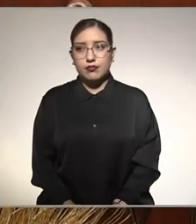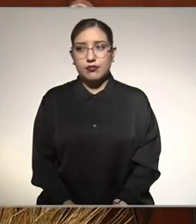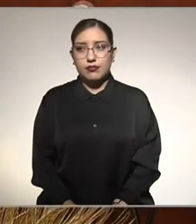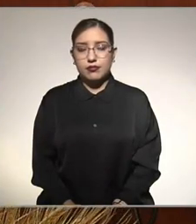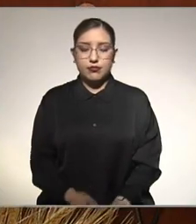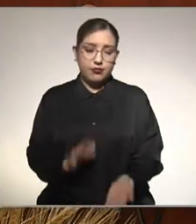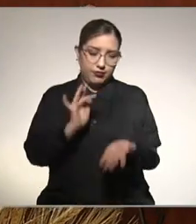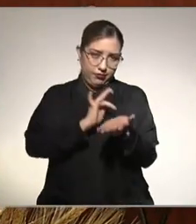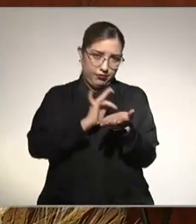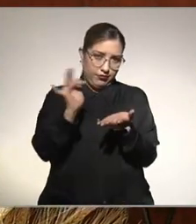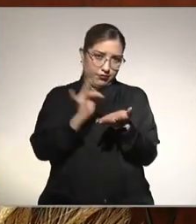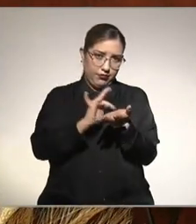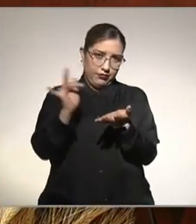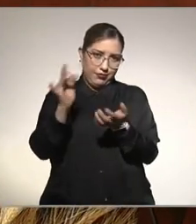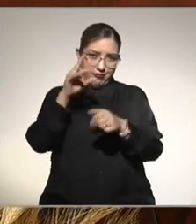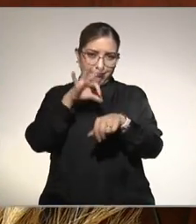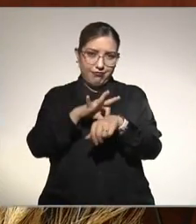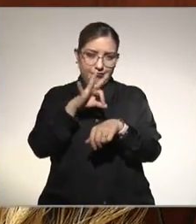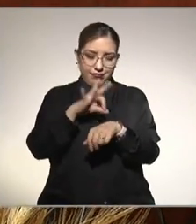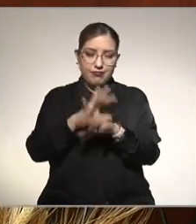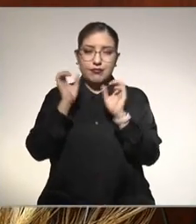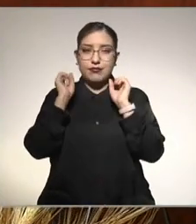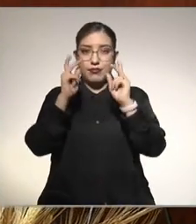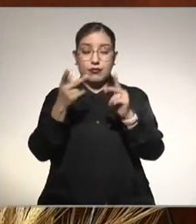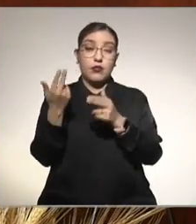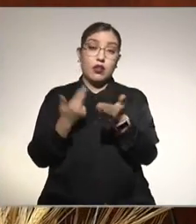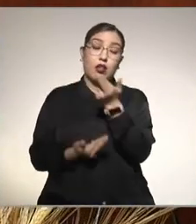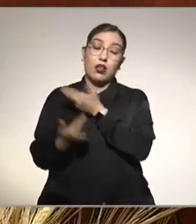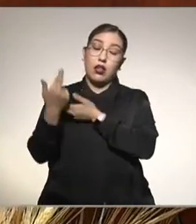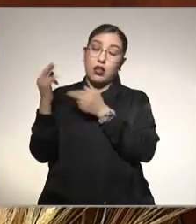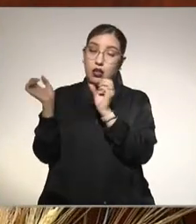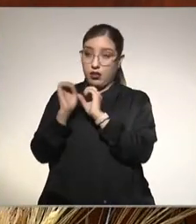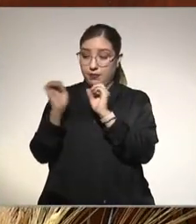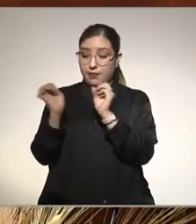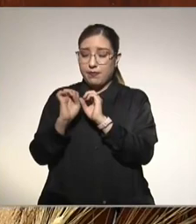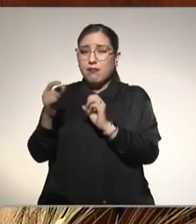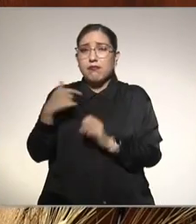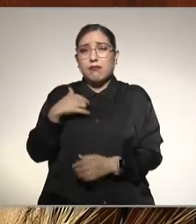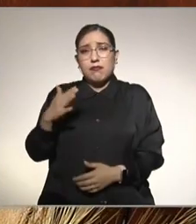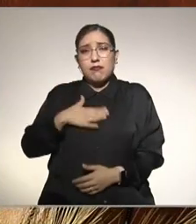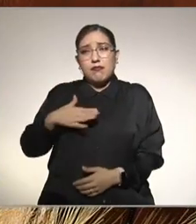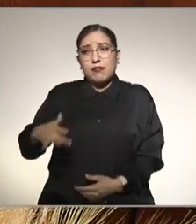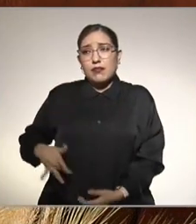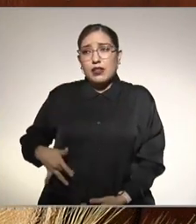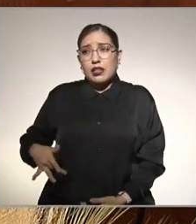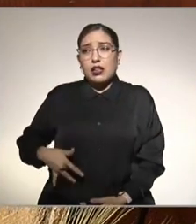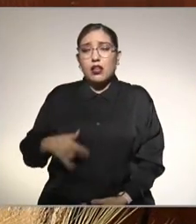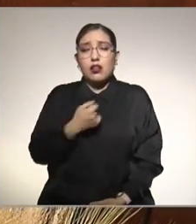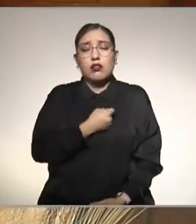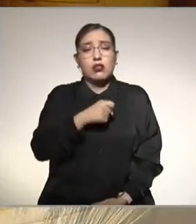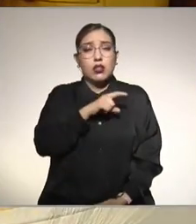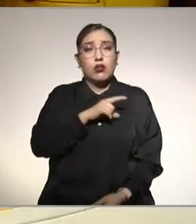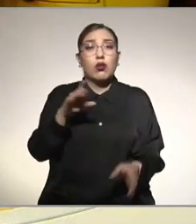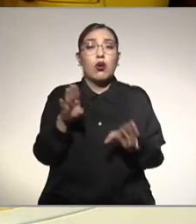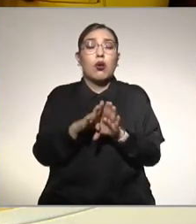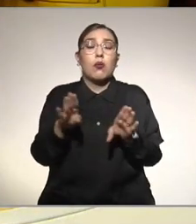Gracias doctora. Entonces doctores empecemos desde cero. Tengo un hígado sano y cómo es que la grasa va a dar ahí.